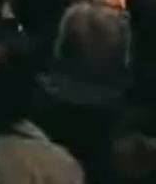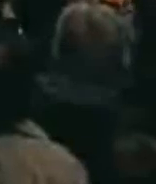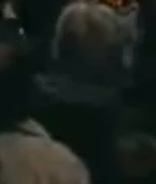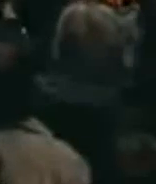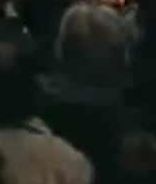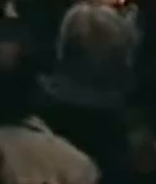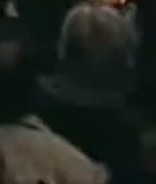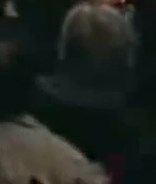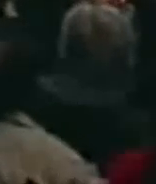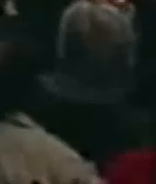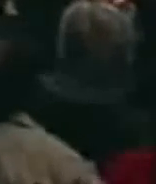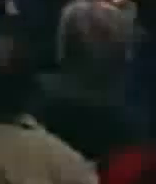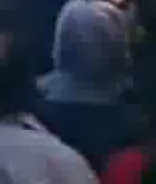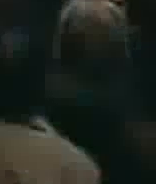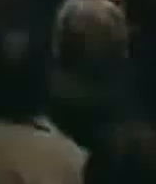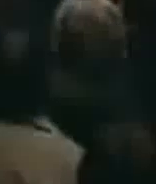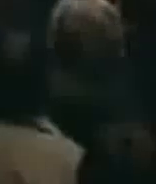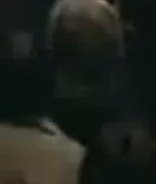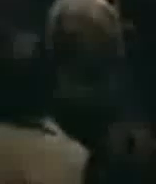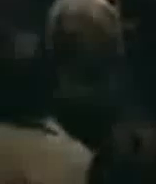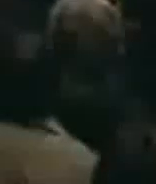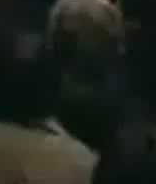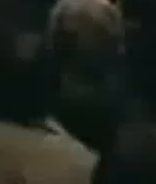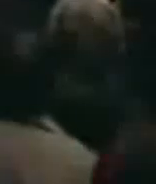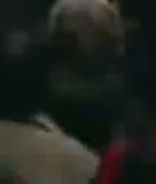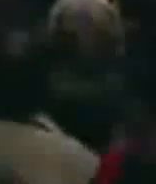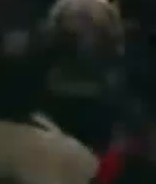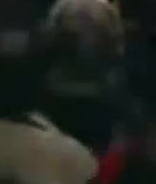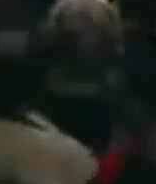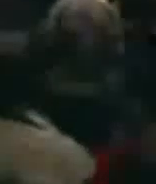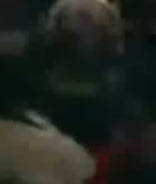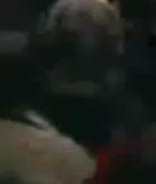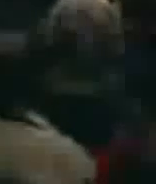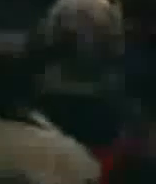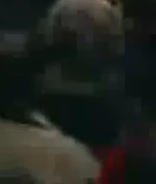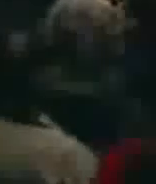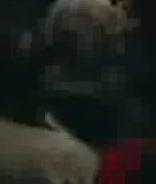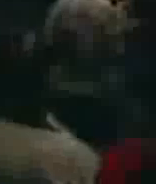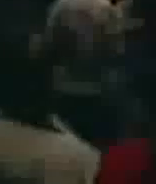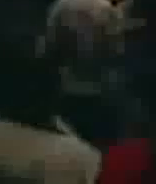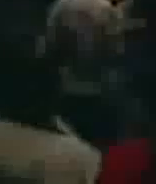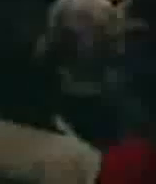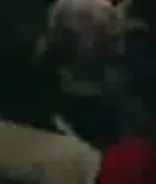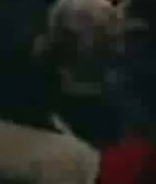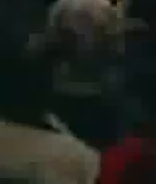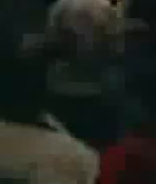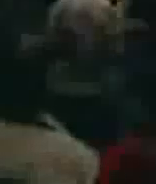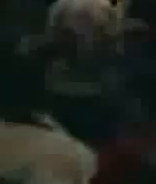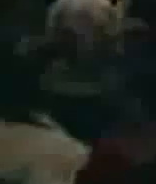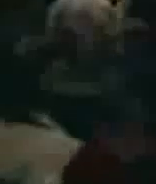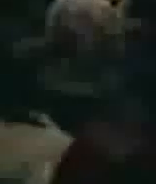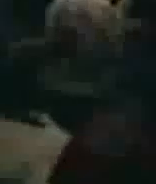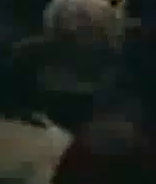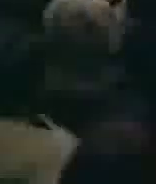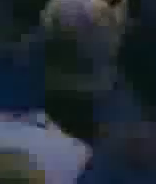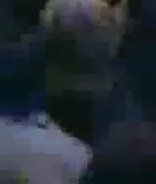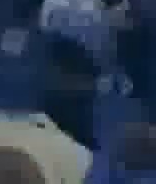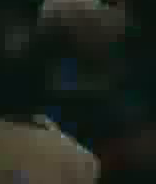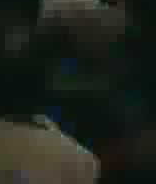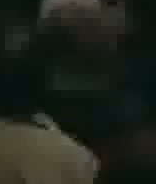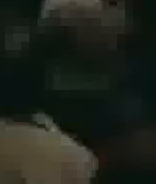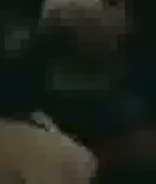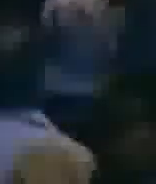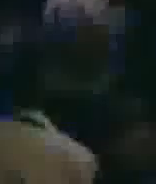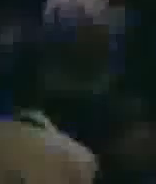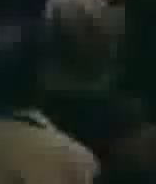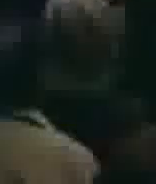Hernández, y señores ministros del Poder Ejecutivo Nacional. Se encuentran presentes autoridades nacionales y